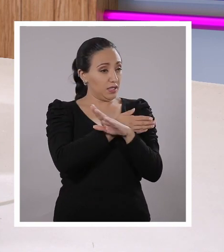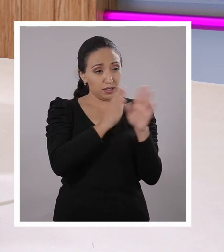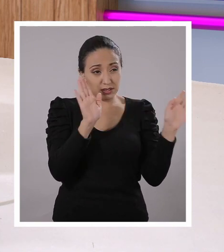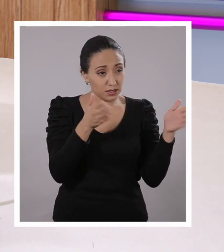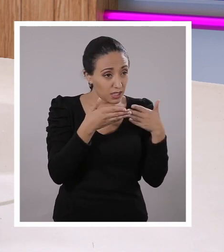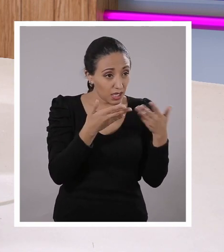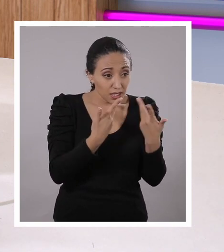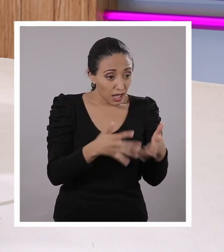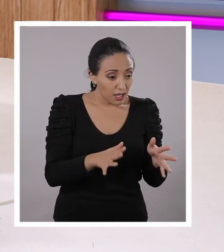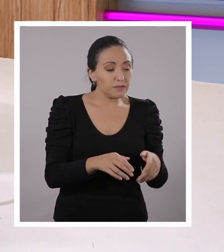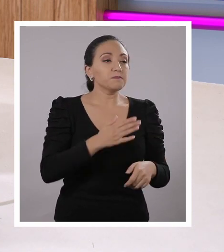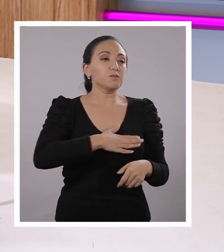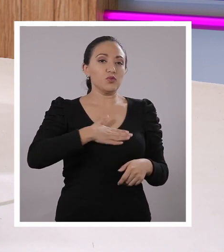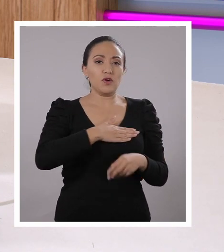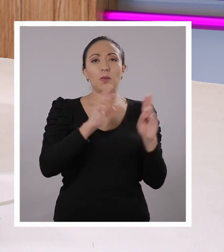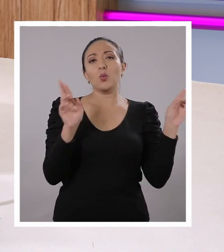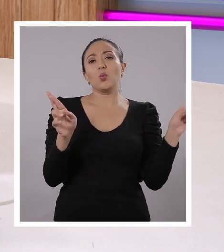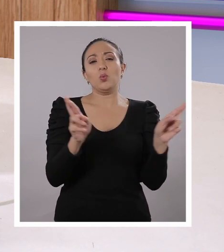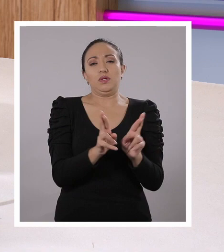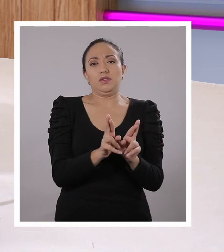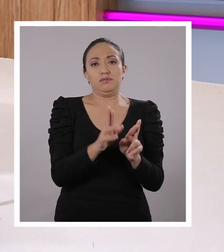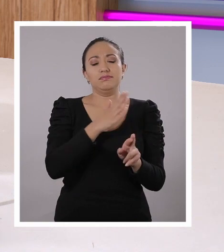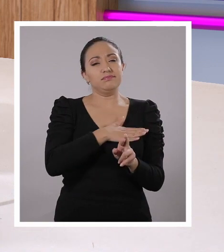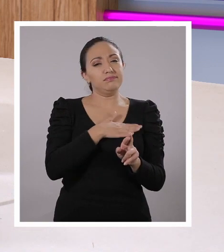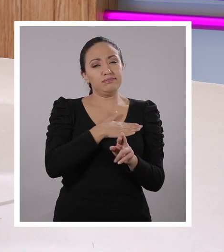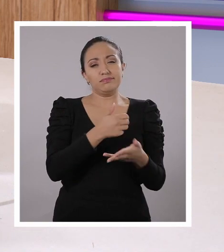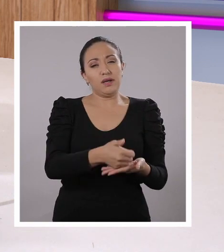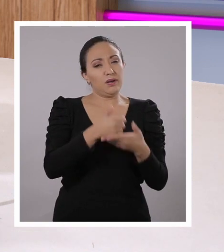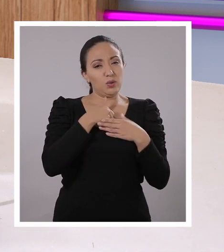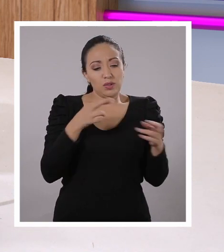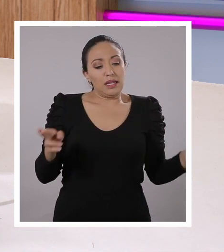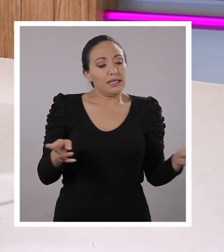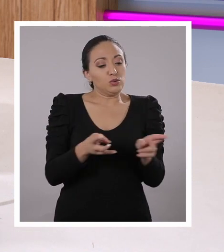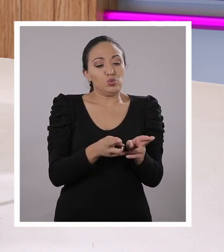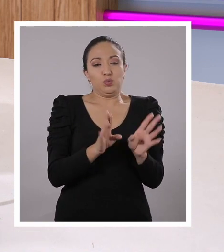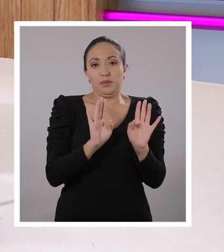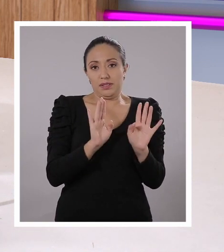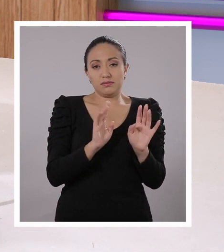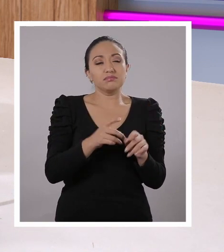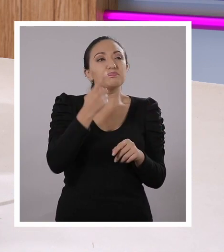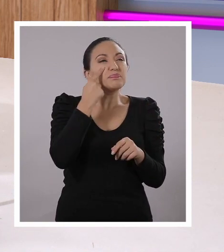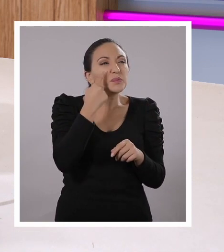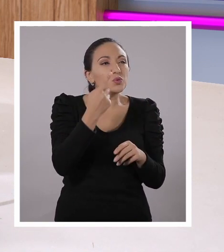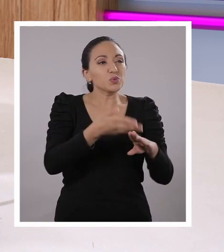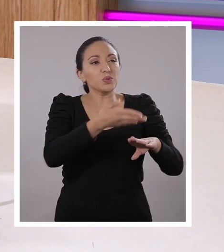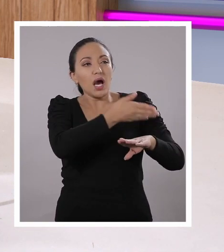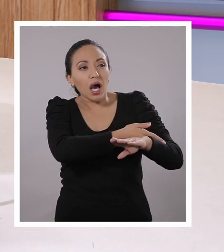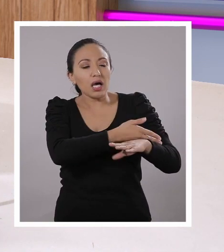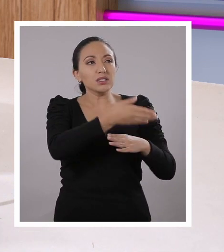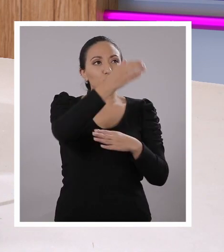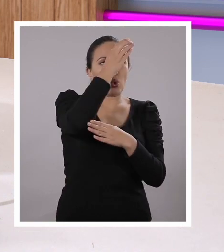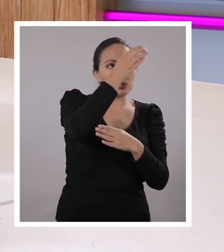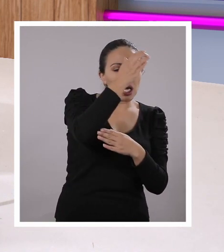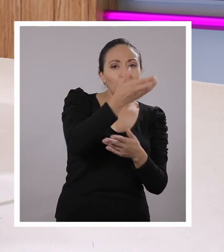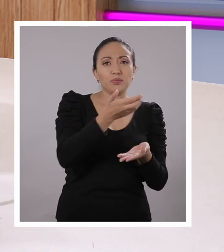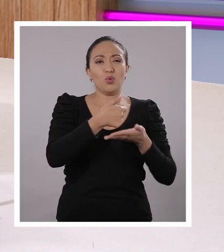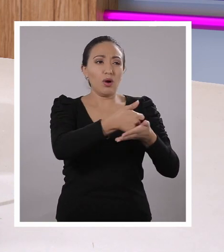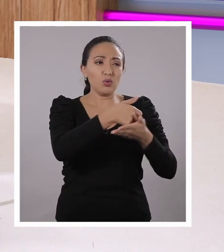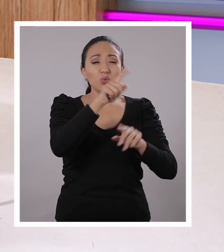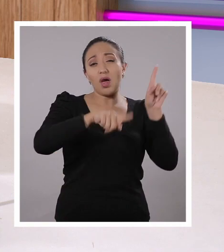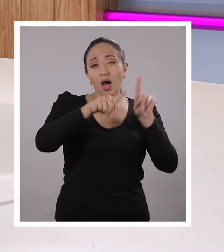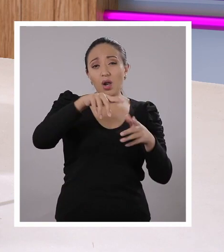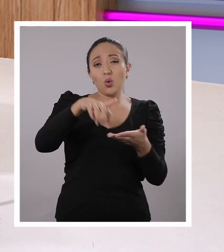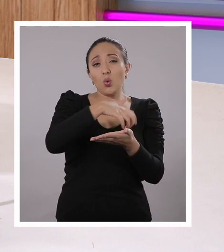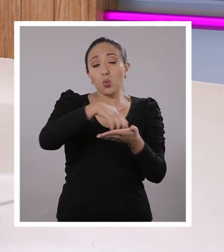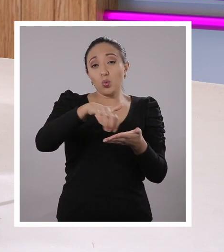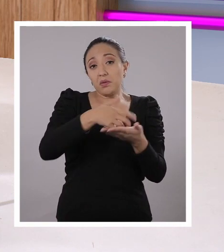Gaby. Antes de finalizar el programa del día de hoy, quisiera que nos ayude con un pequeño resumen de lo que vimos, conceptos claves,